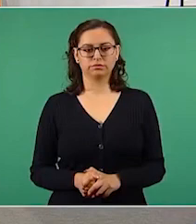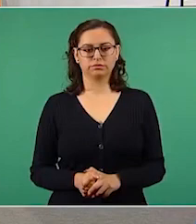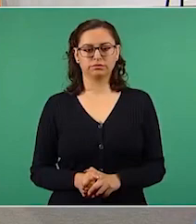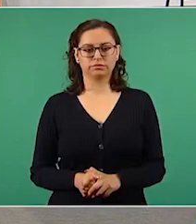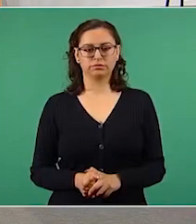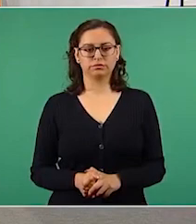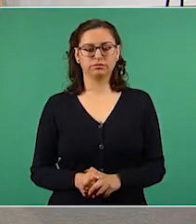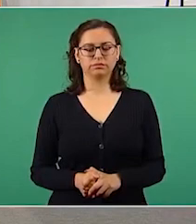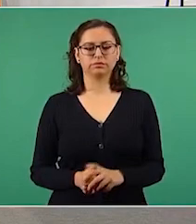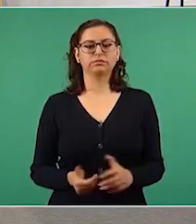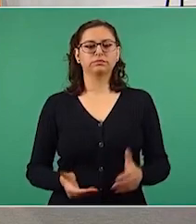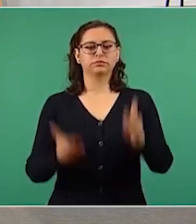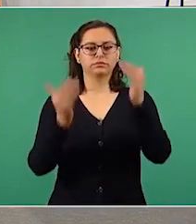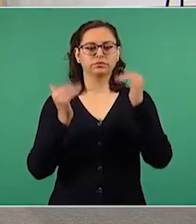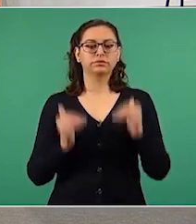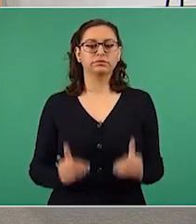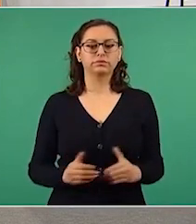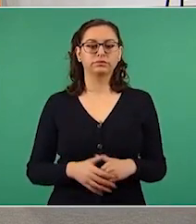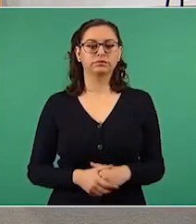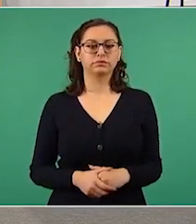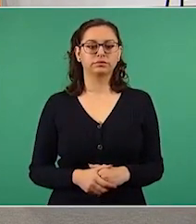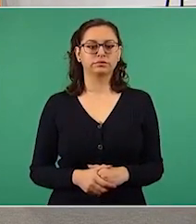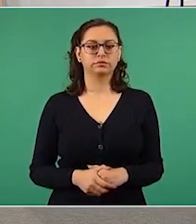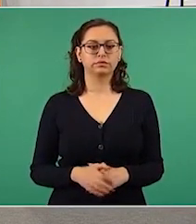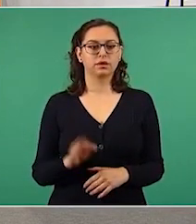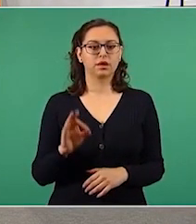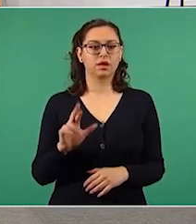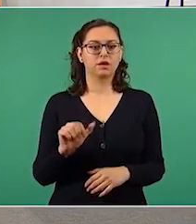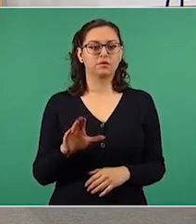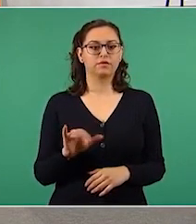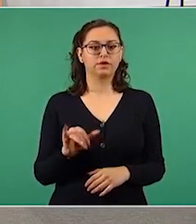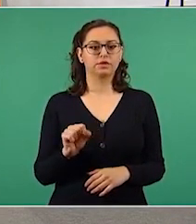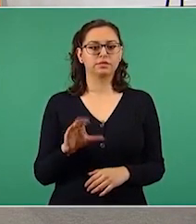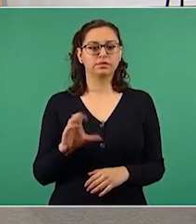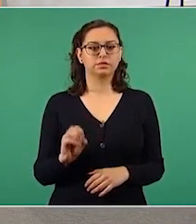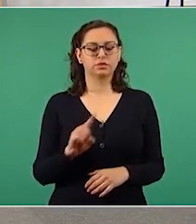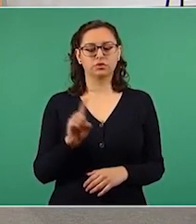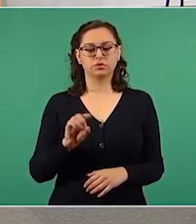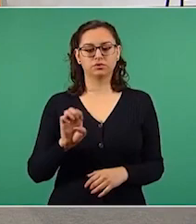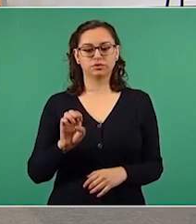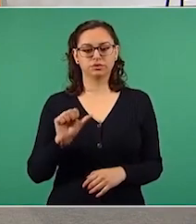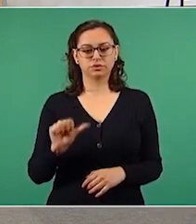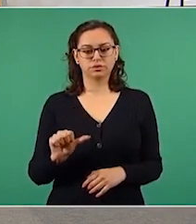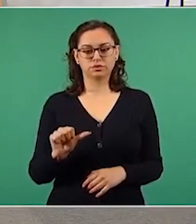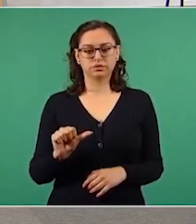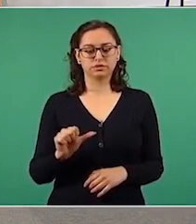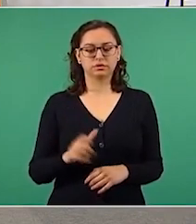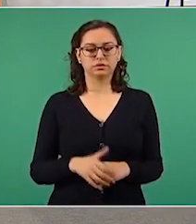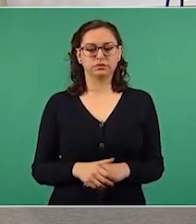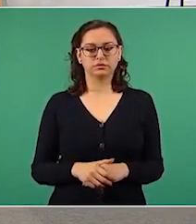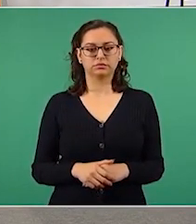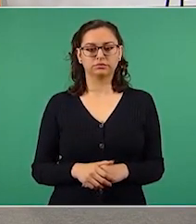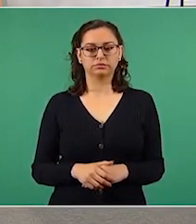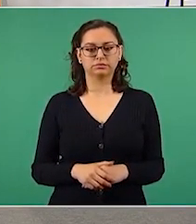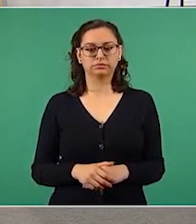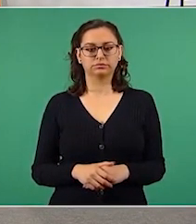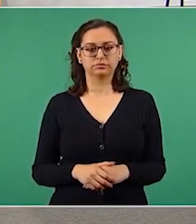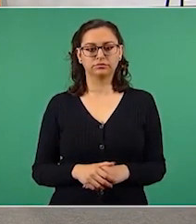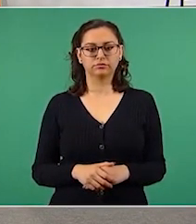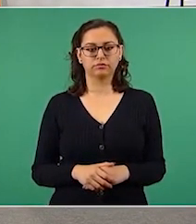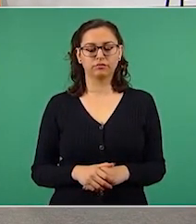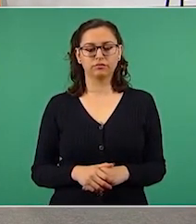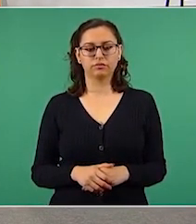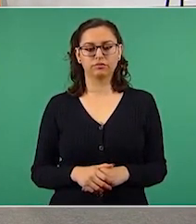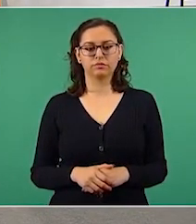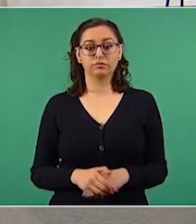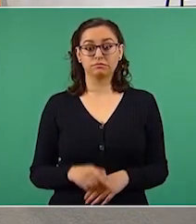La siguiente, por favor. Francisco Sea, bueno, este es un caso, creo que